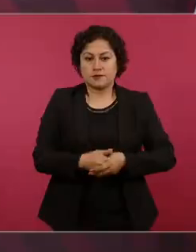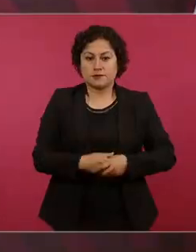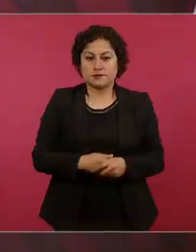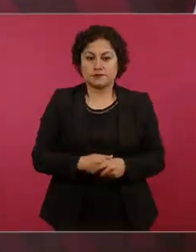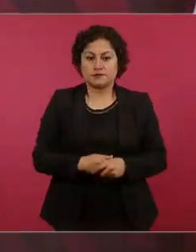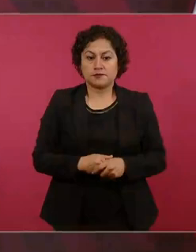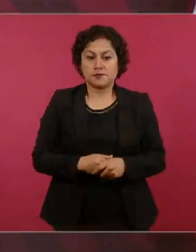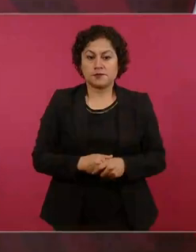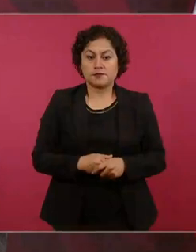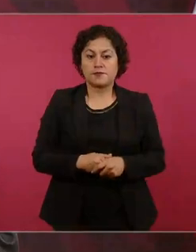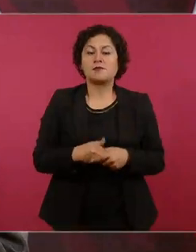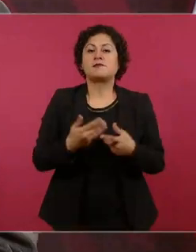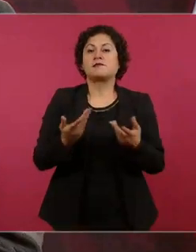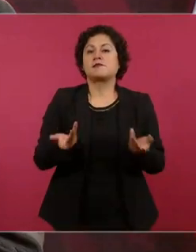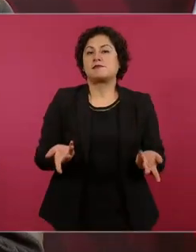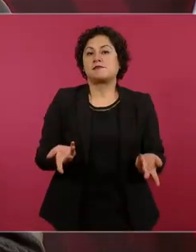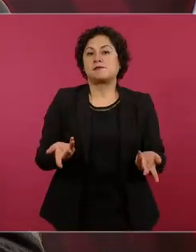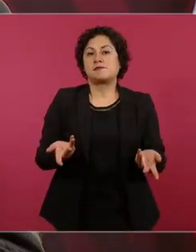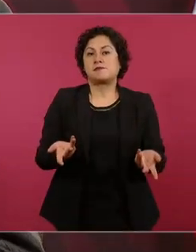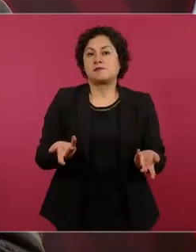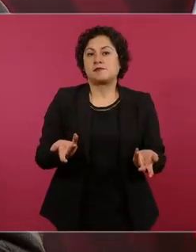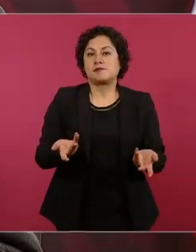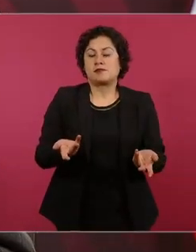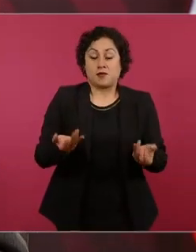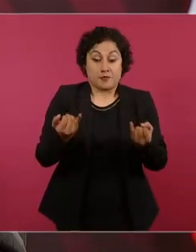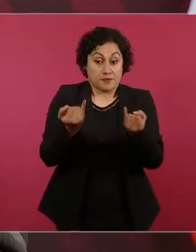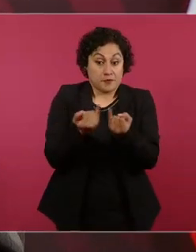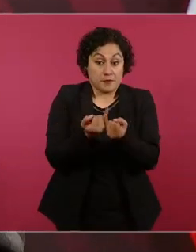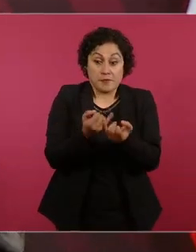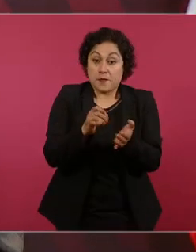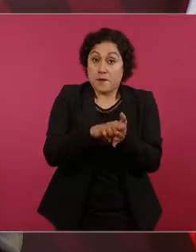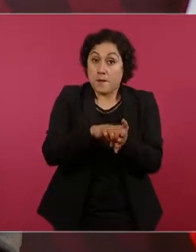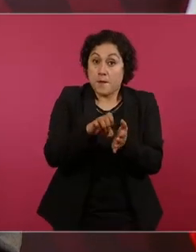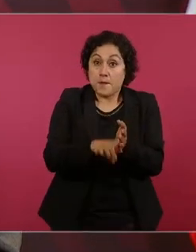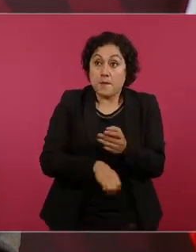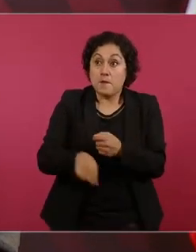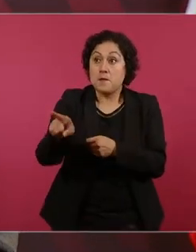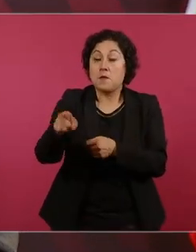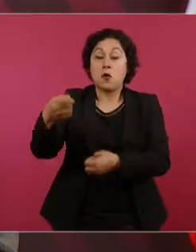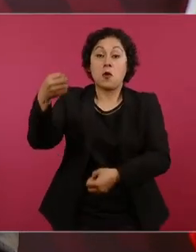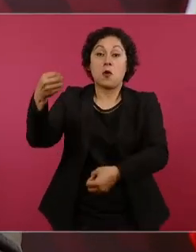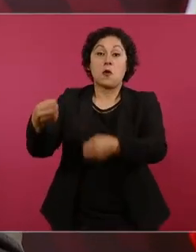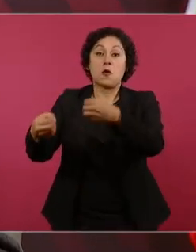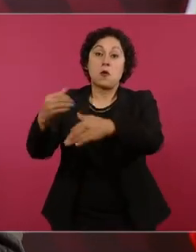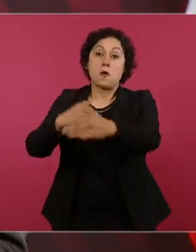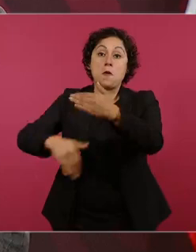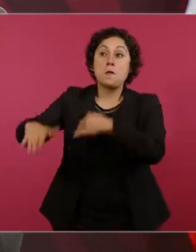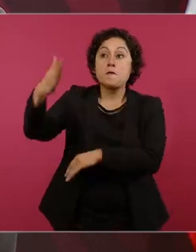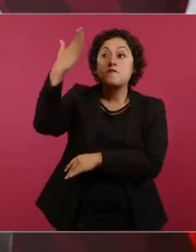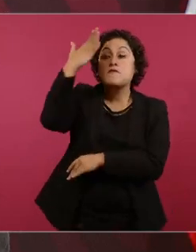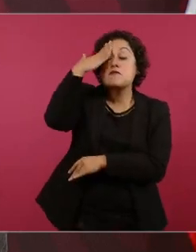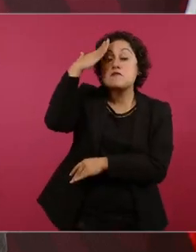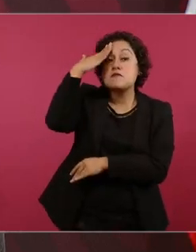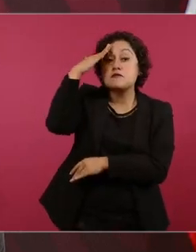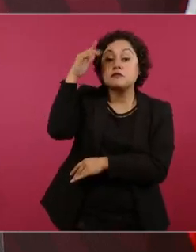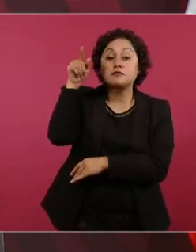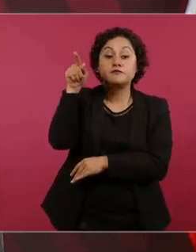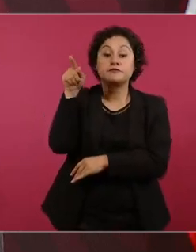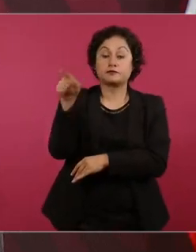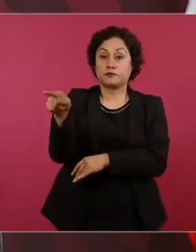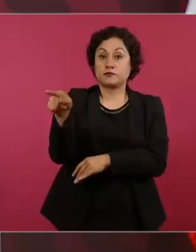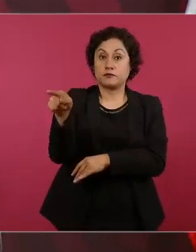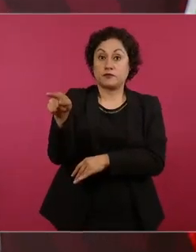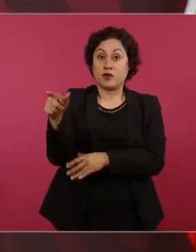pero ni los ministros de la corte que ganan 700 mil les alcanzaría para uno de estos